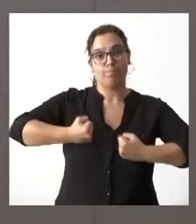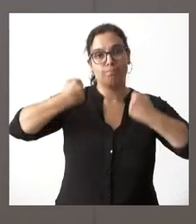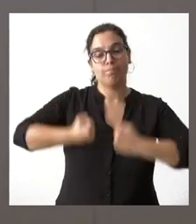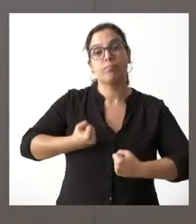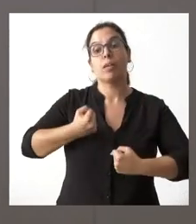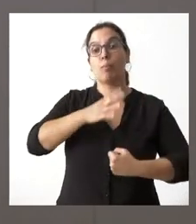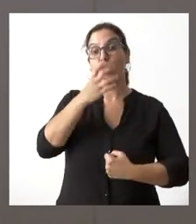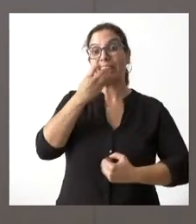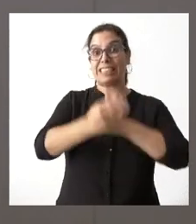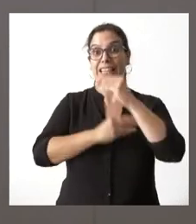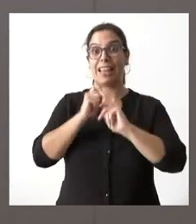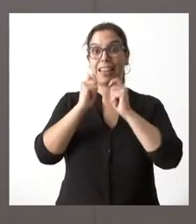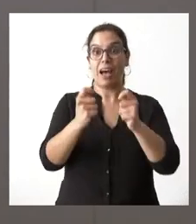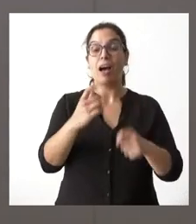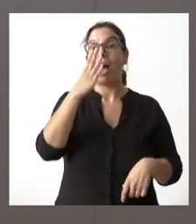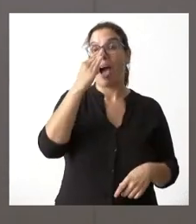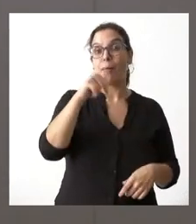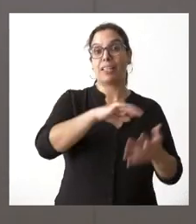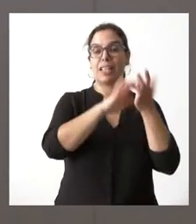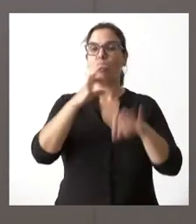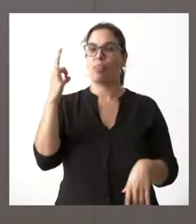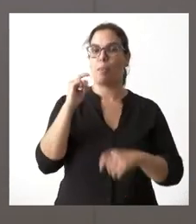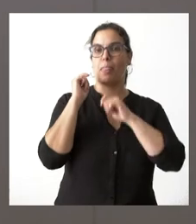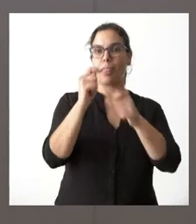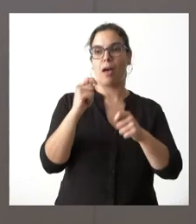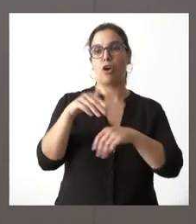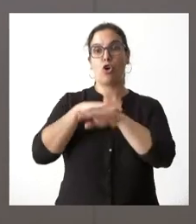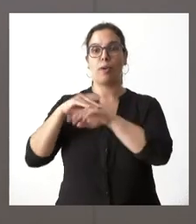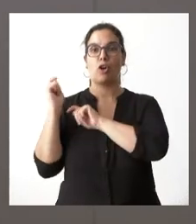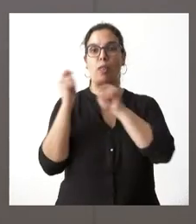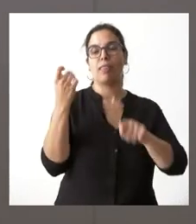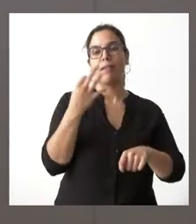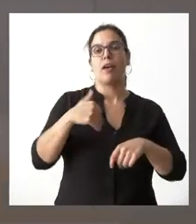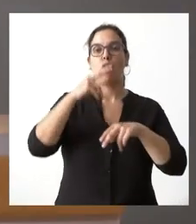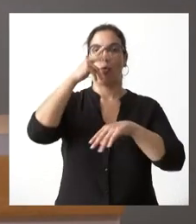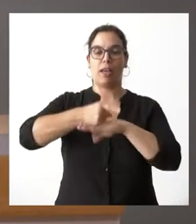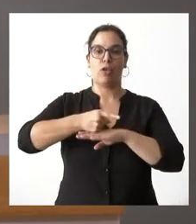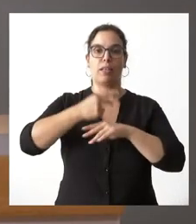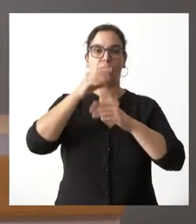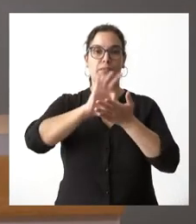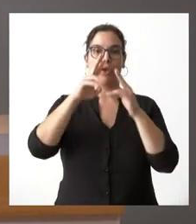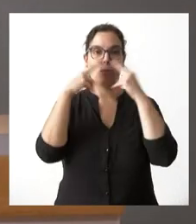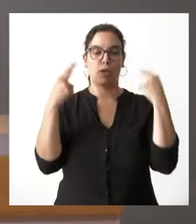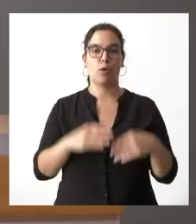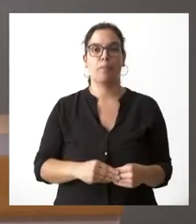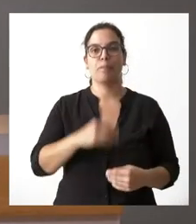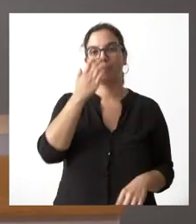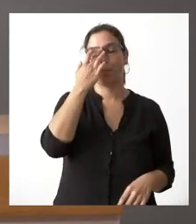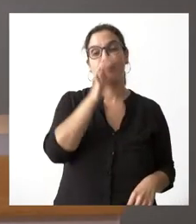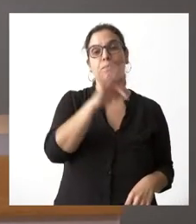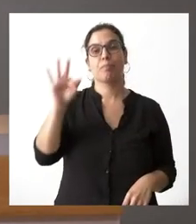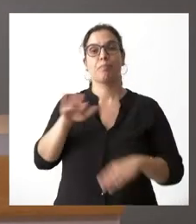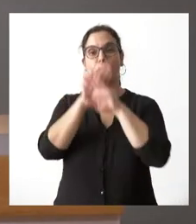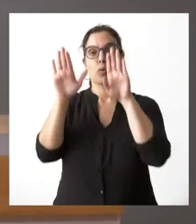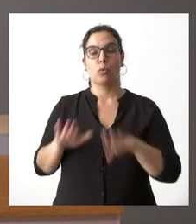líneas de altas prestaciones de alta velocidad de Castilla y León sean declaradas por el gobierno obligación de servicio público Pues cerramos este turno